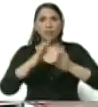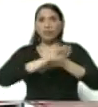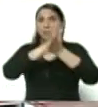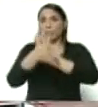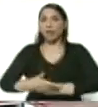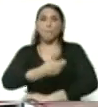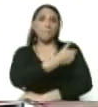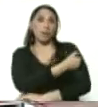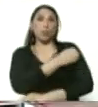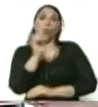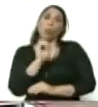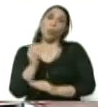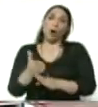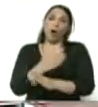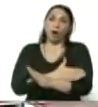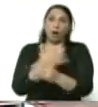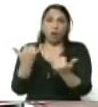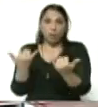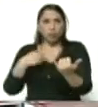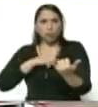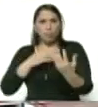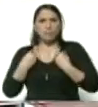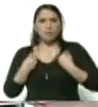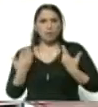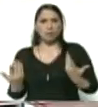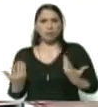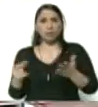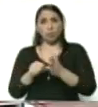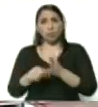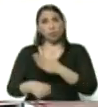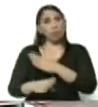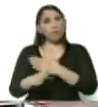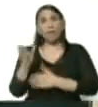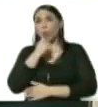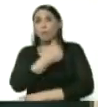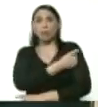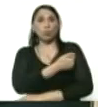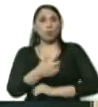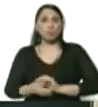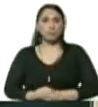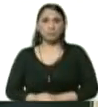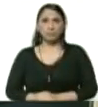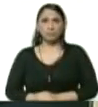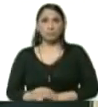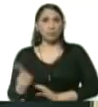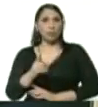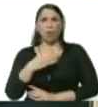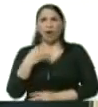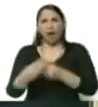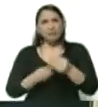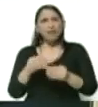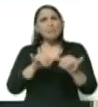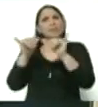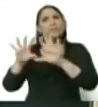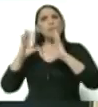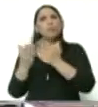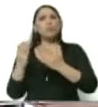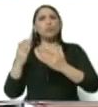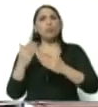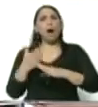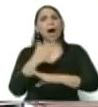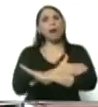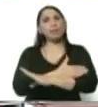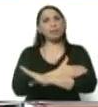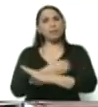o antes, en este momento que estamos viviendo, donde todavía no hay vacuna, no vamos a ser el mismo mundo previo a la pandemia.